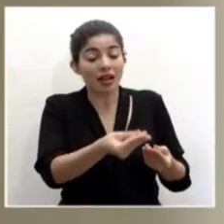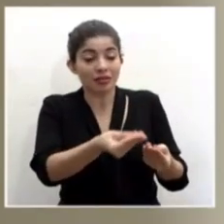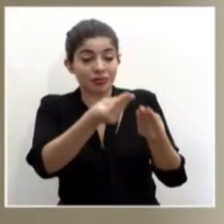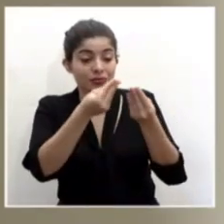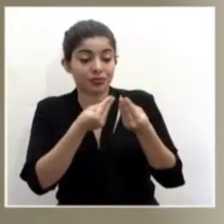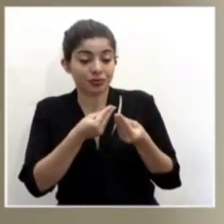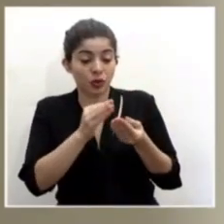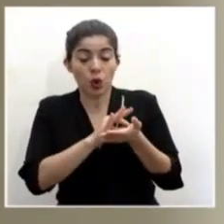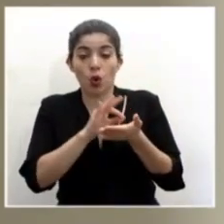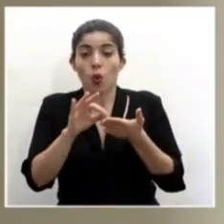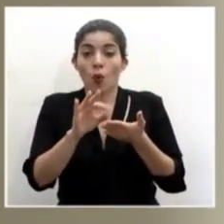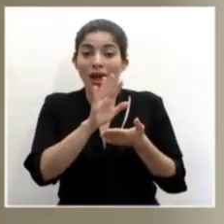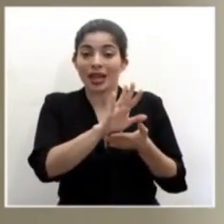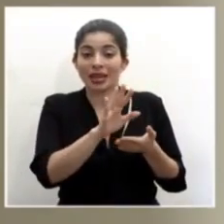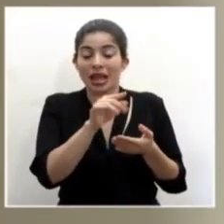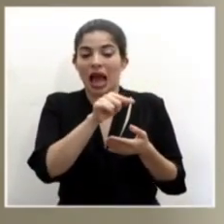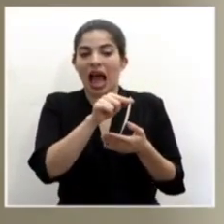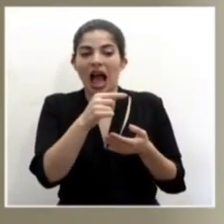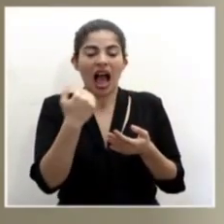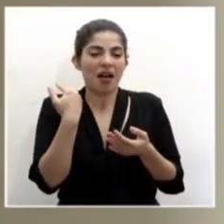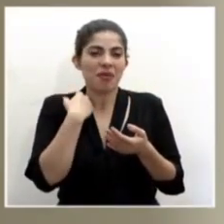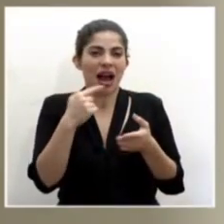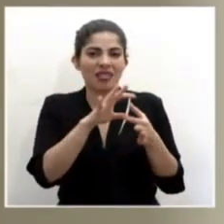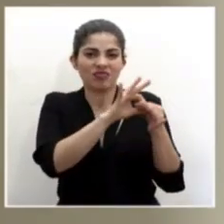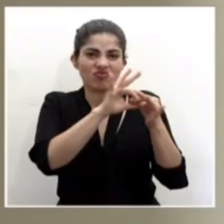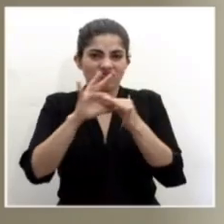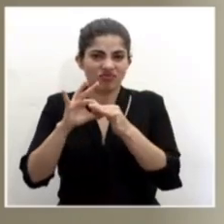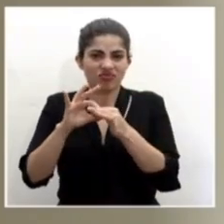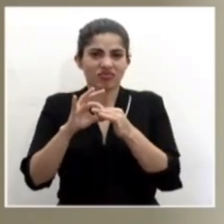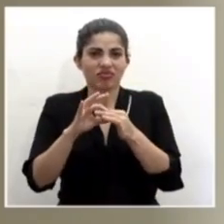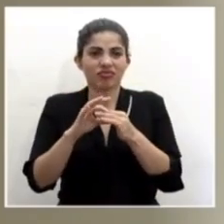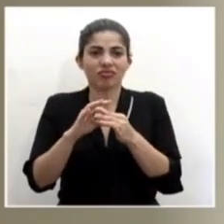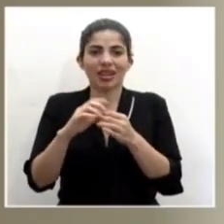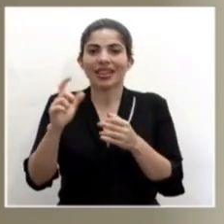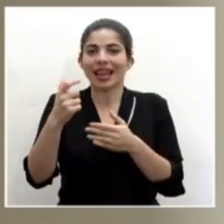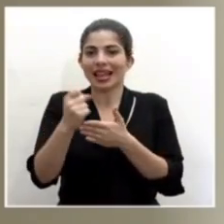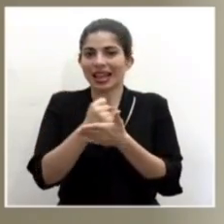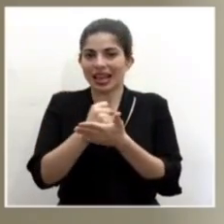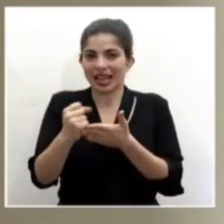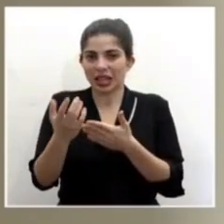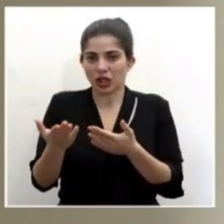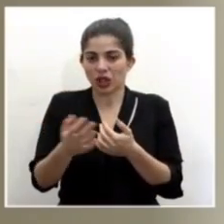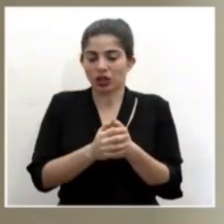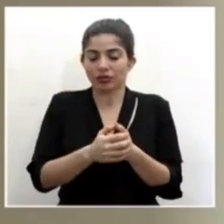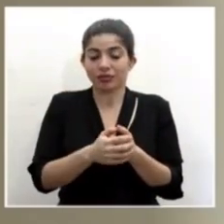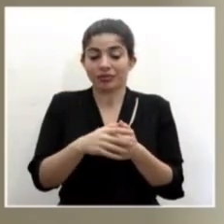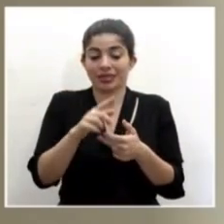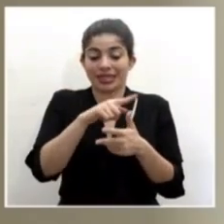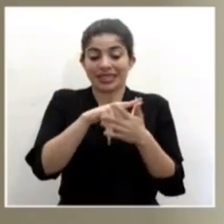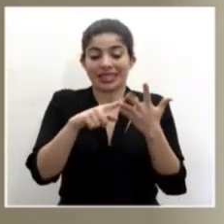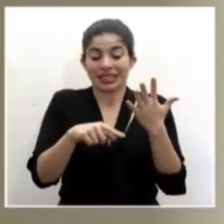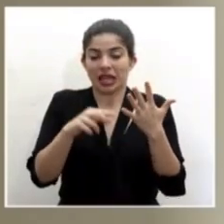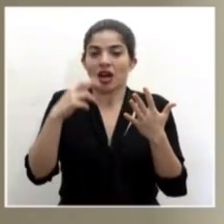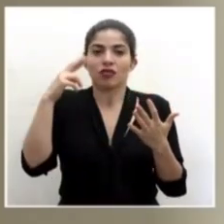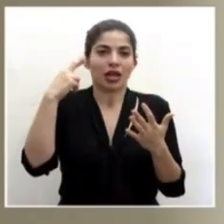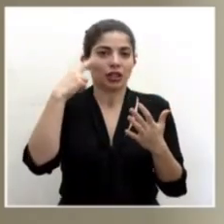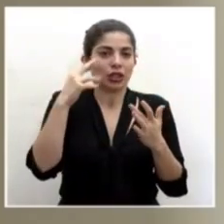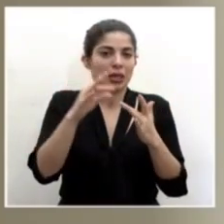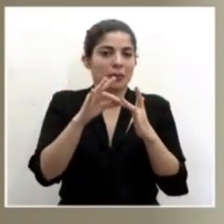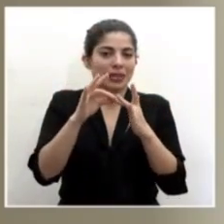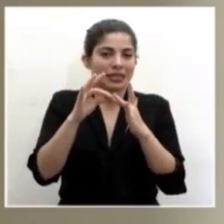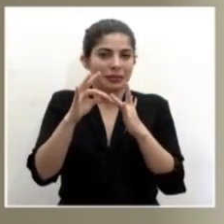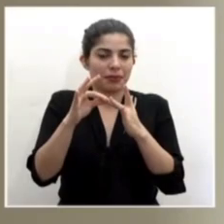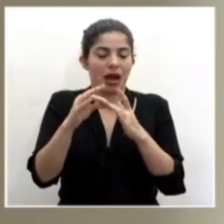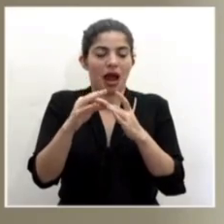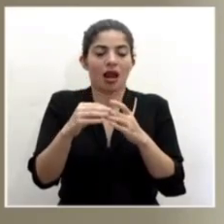alguna cuenta IVAN que está asociada a una tarjeta de crédito. Estas son fundamentalmente las razones que podrían